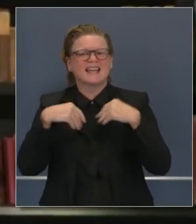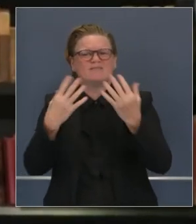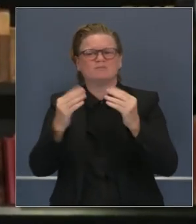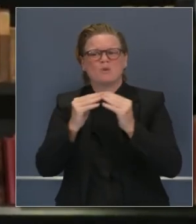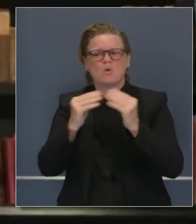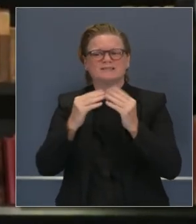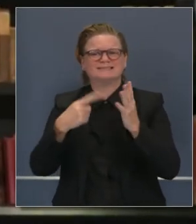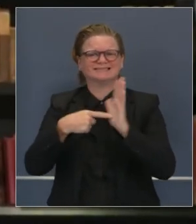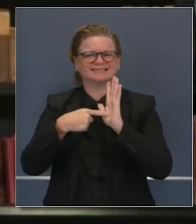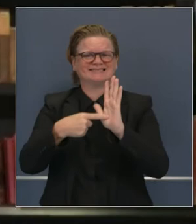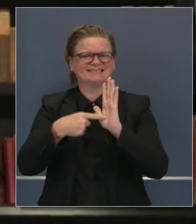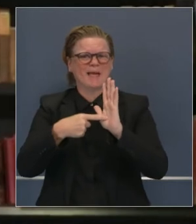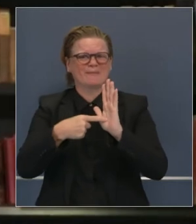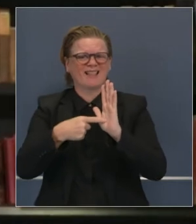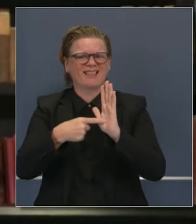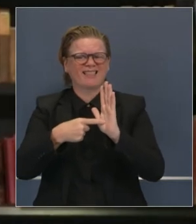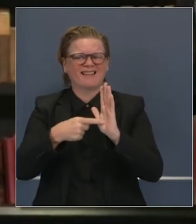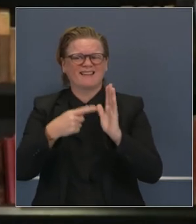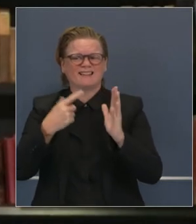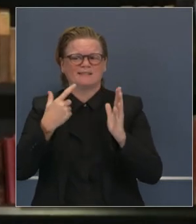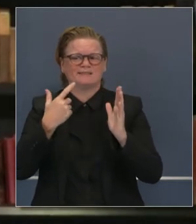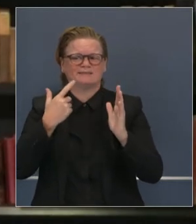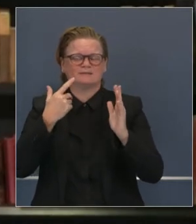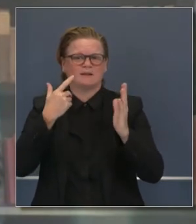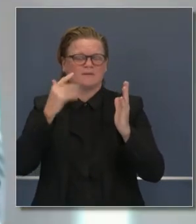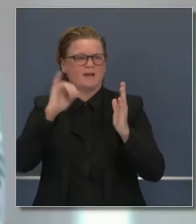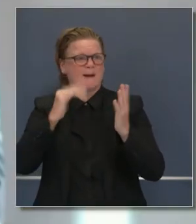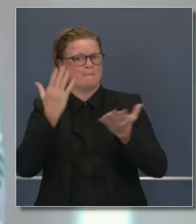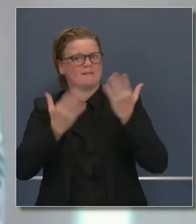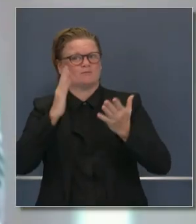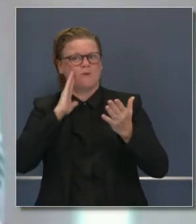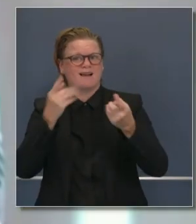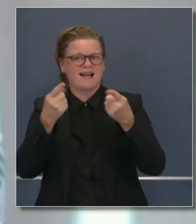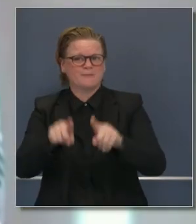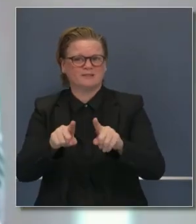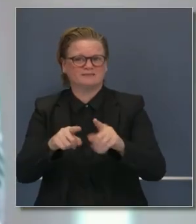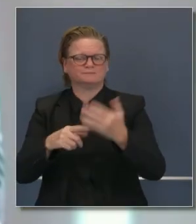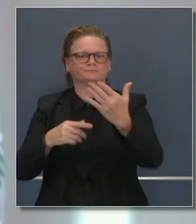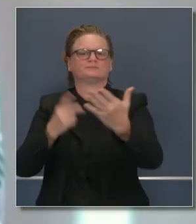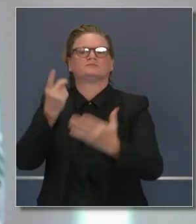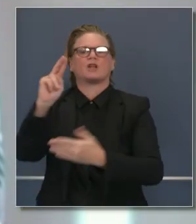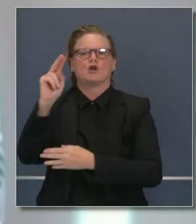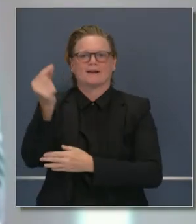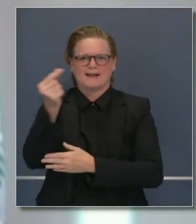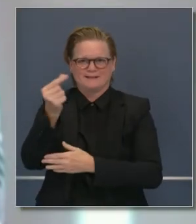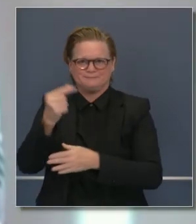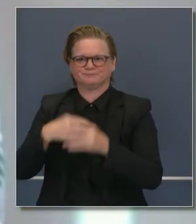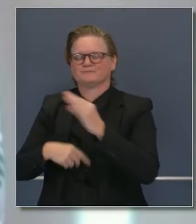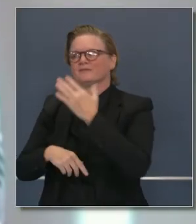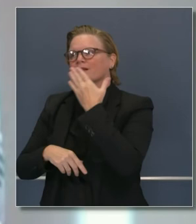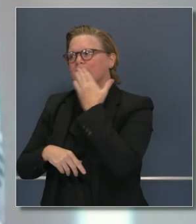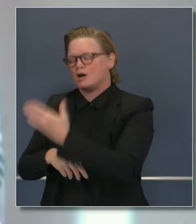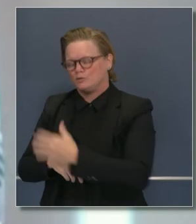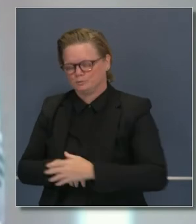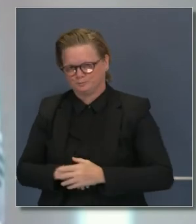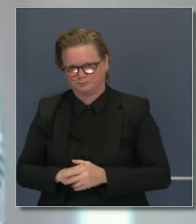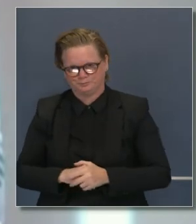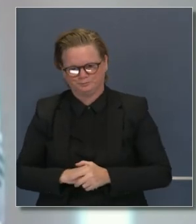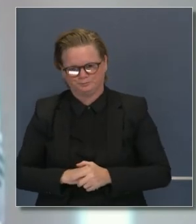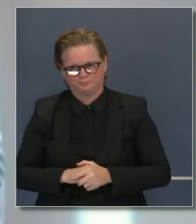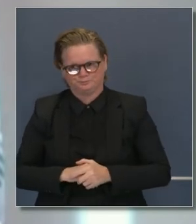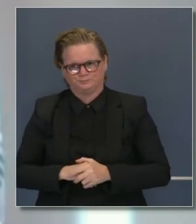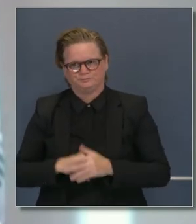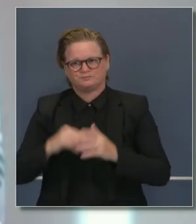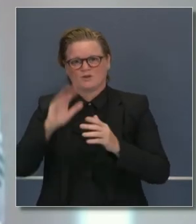más concretos sobre las medidas que tomaremos en las próximas semanas. Sí, gracias, señor gobernador.